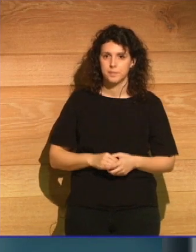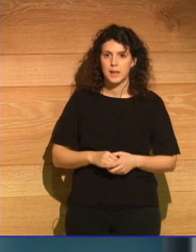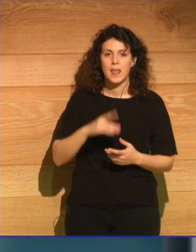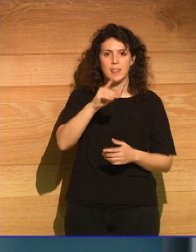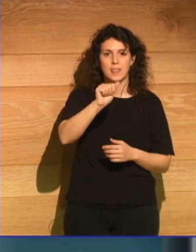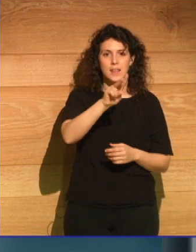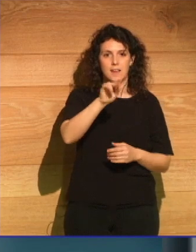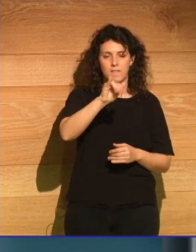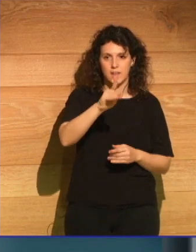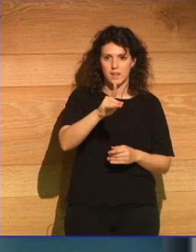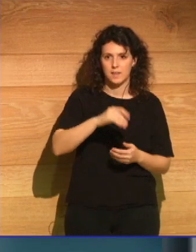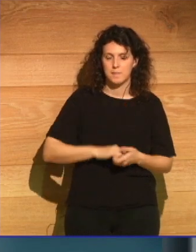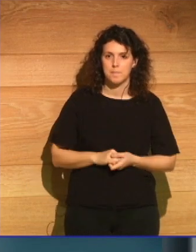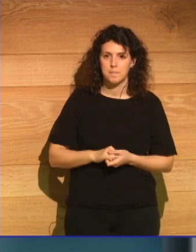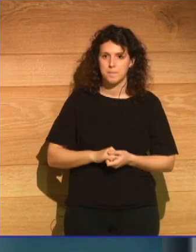David, bienvenido.